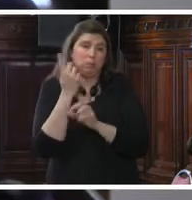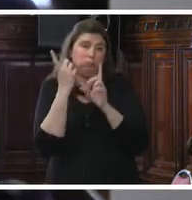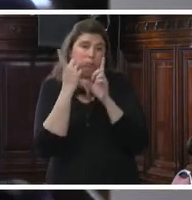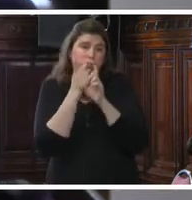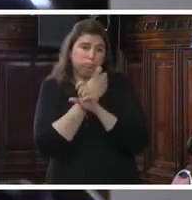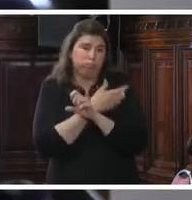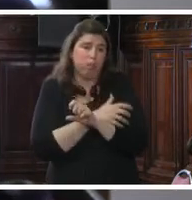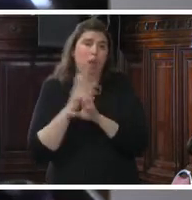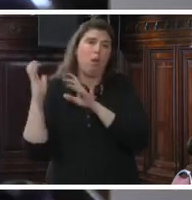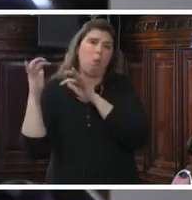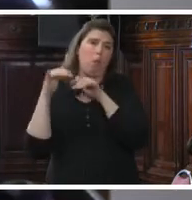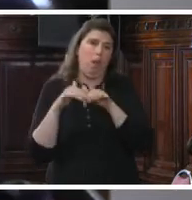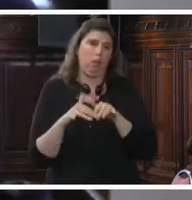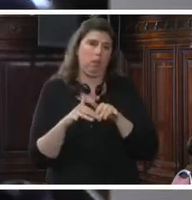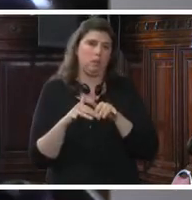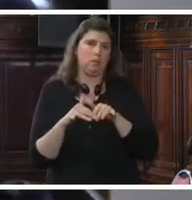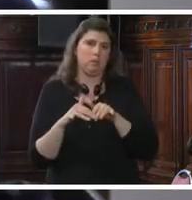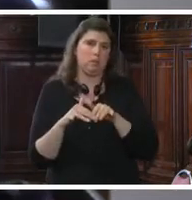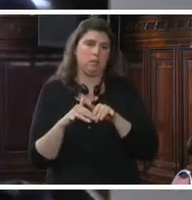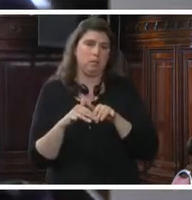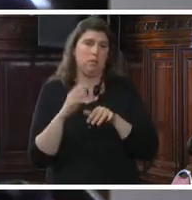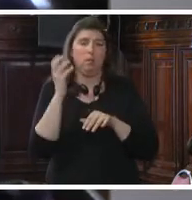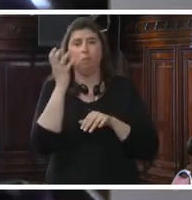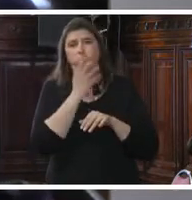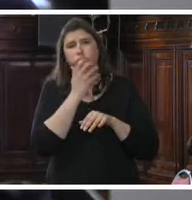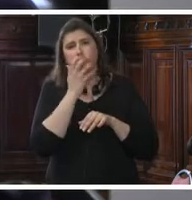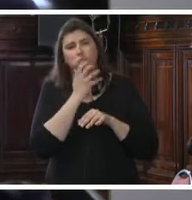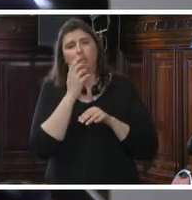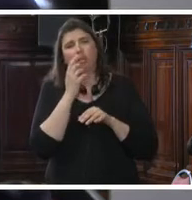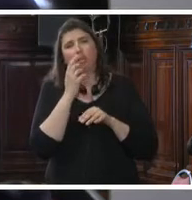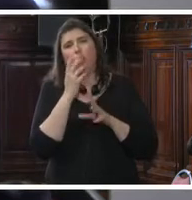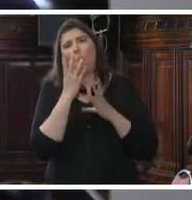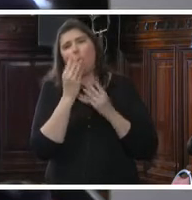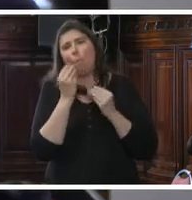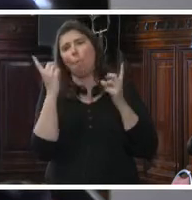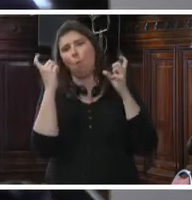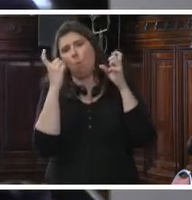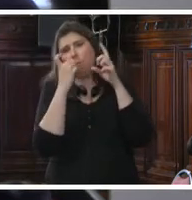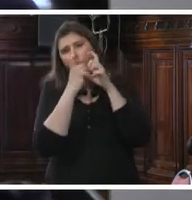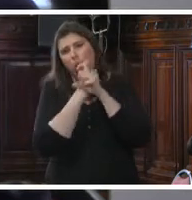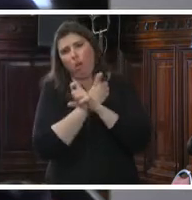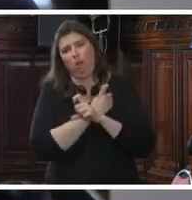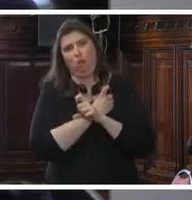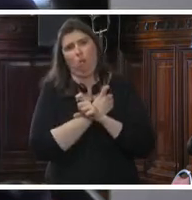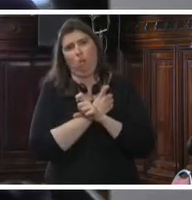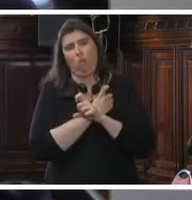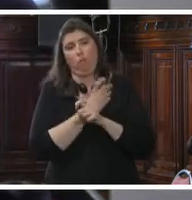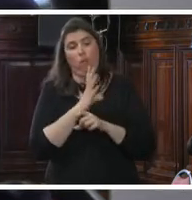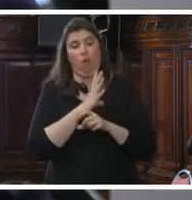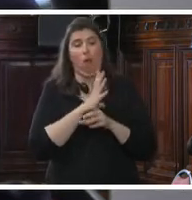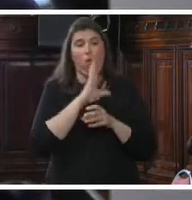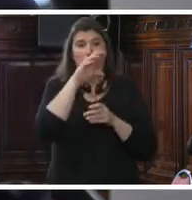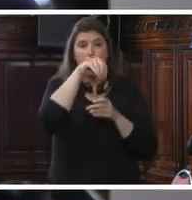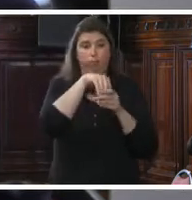personas migrantes. Es terriblemente complejo, pesar de que hay grupos dentro de los seres humanos